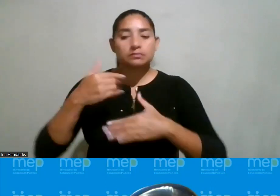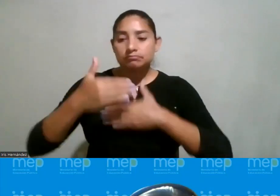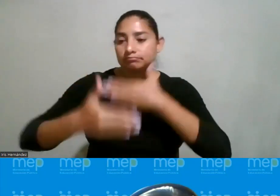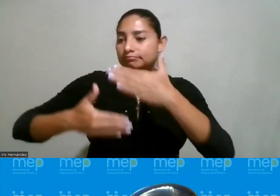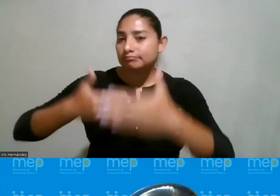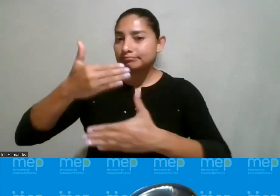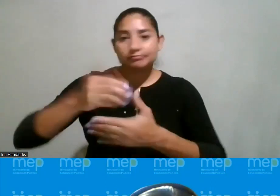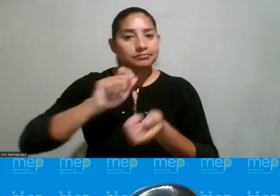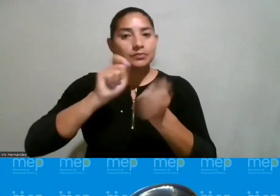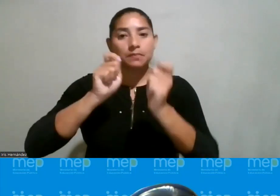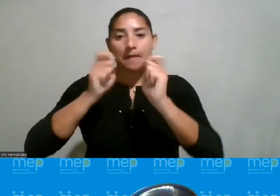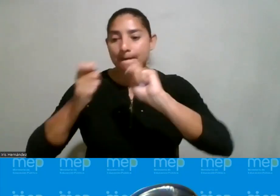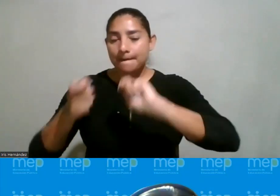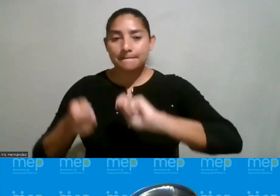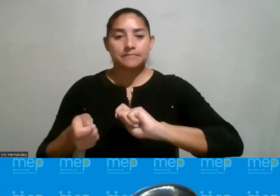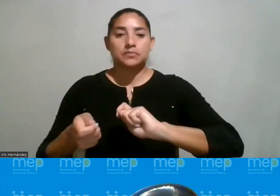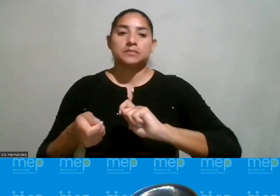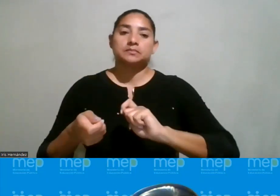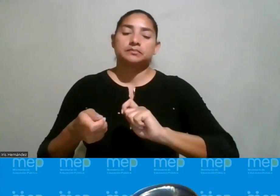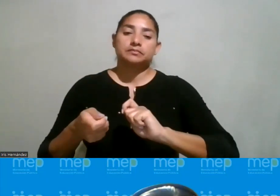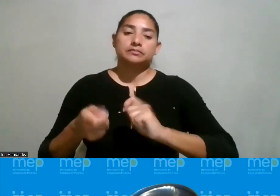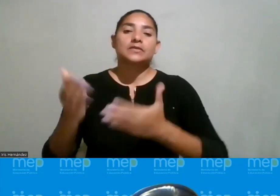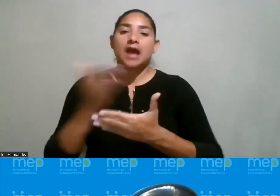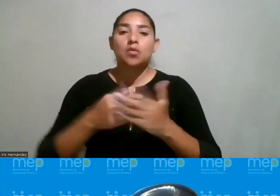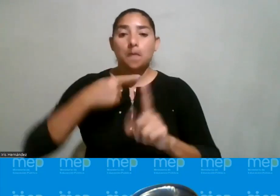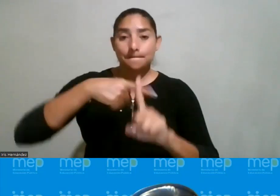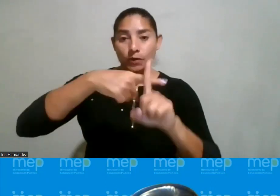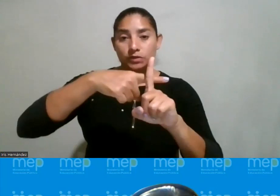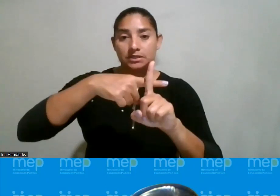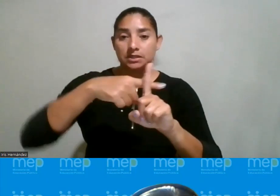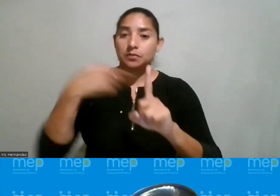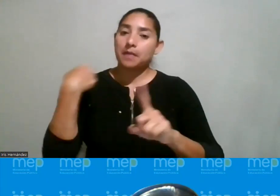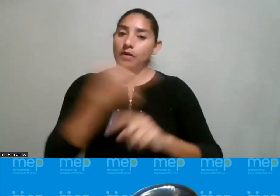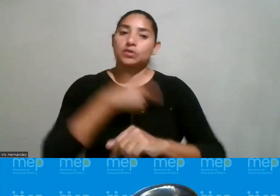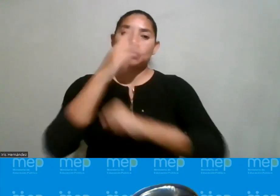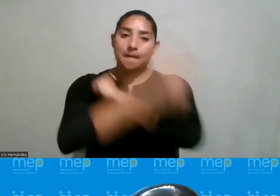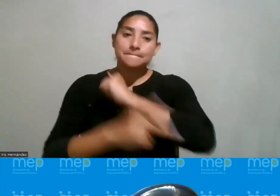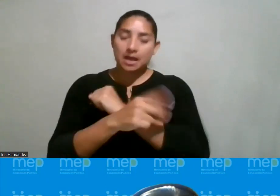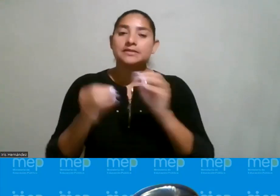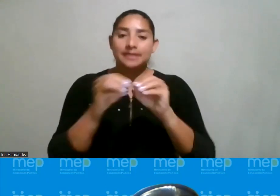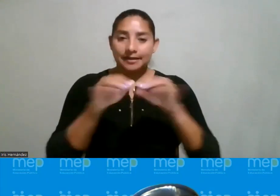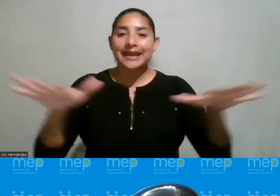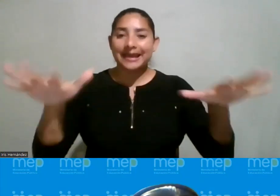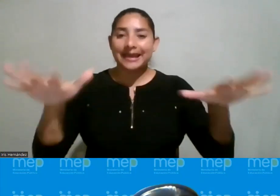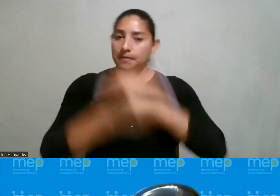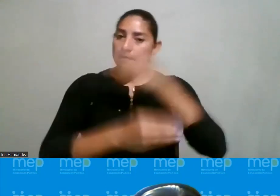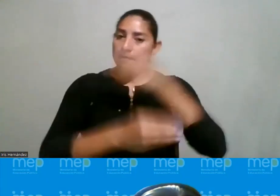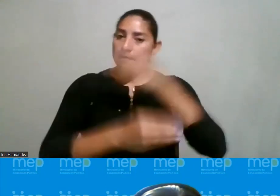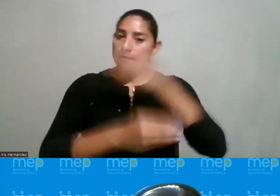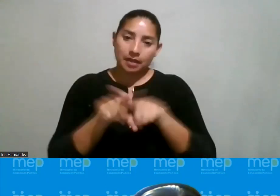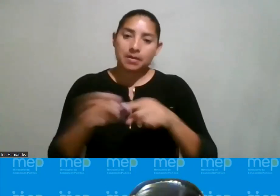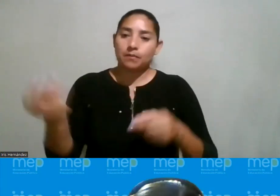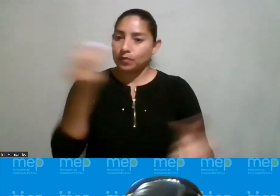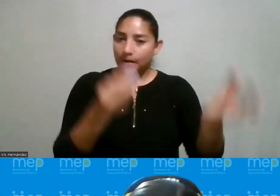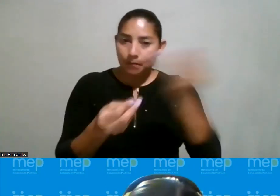que se vuelve como una pues como algo positivo para el país en general verdad y pues para el mundo entonces también